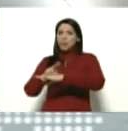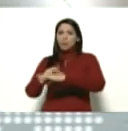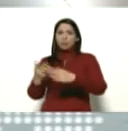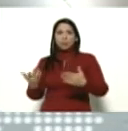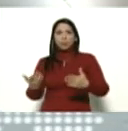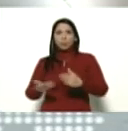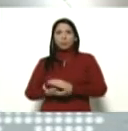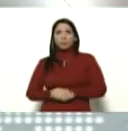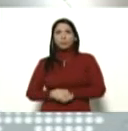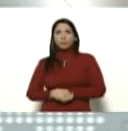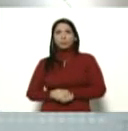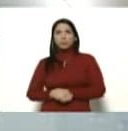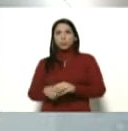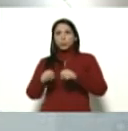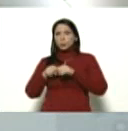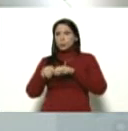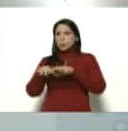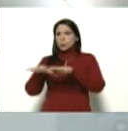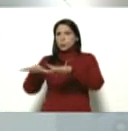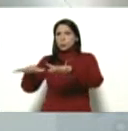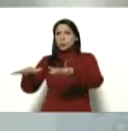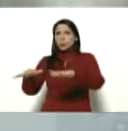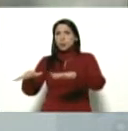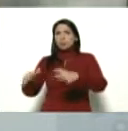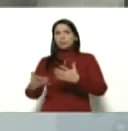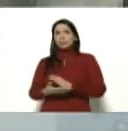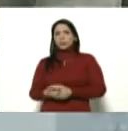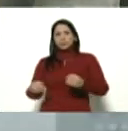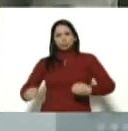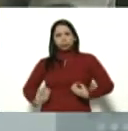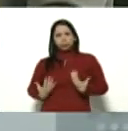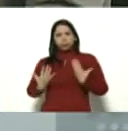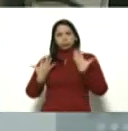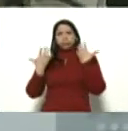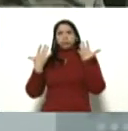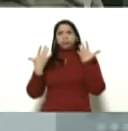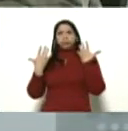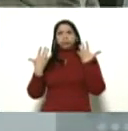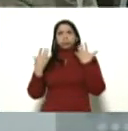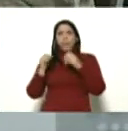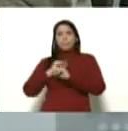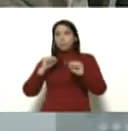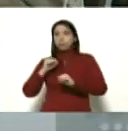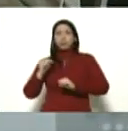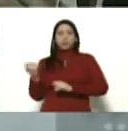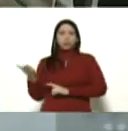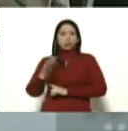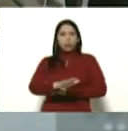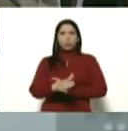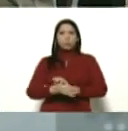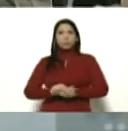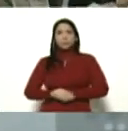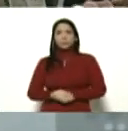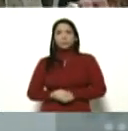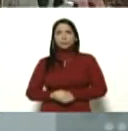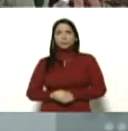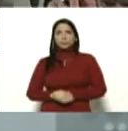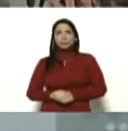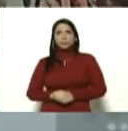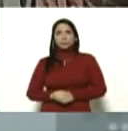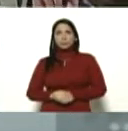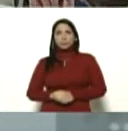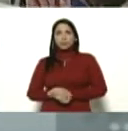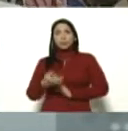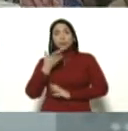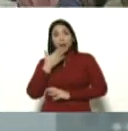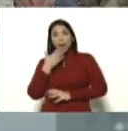el coronavirus avanza, se apodera del cuerpo y rum, mata a la persona. Si hubiera estado